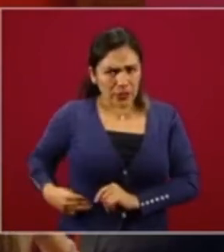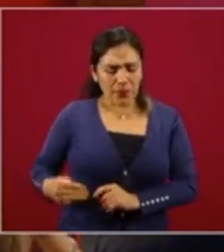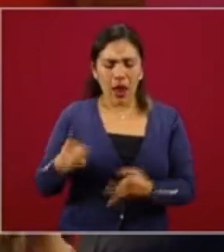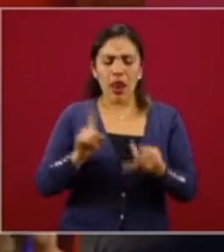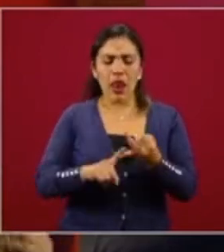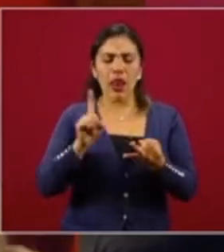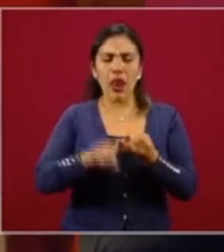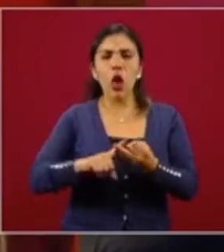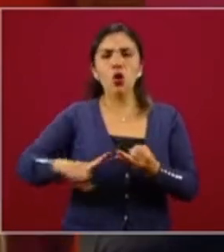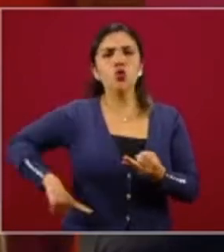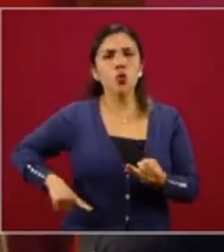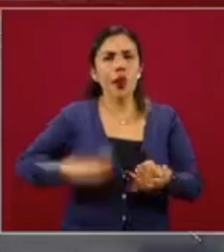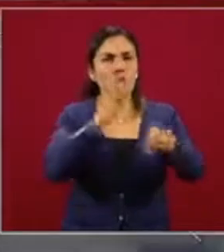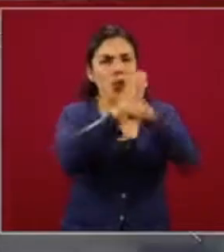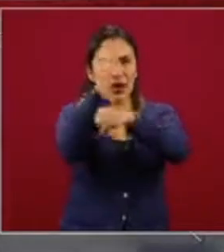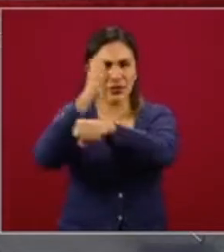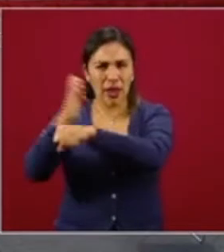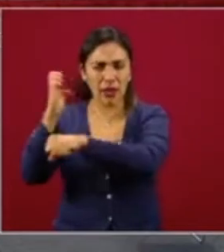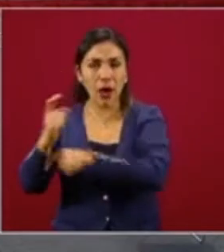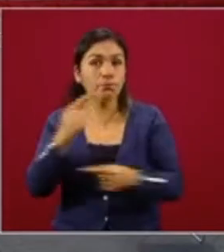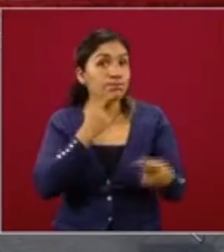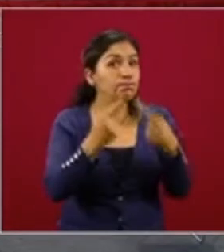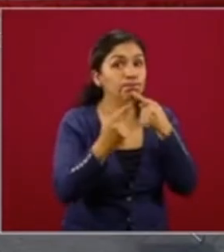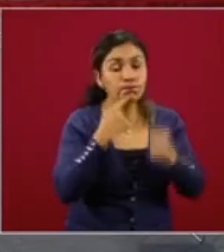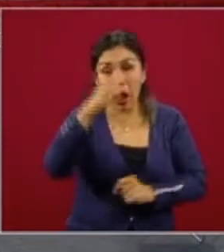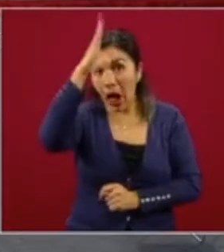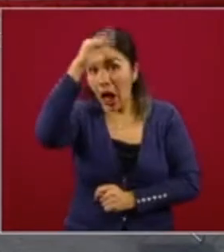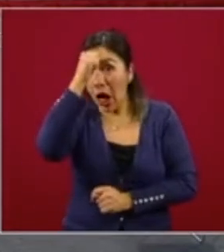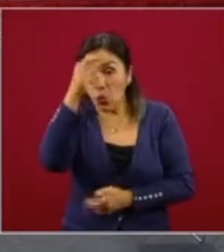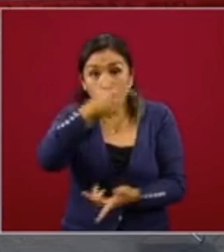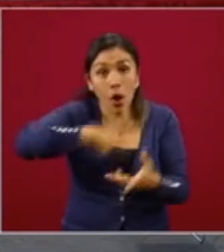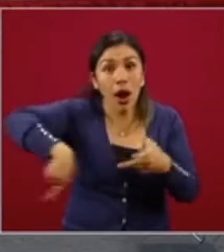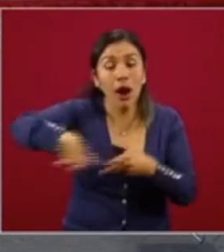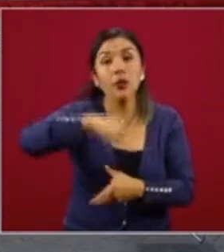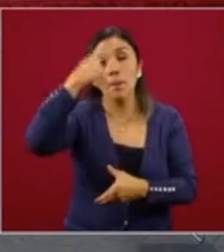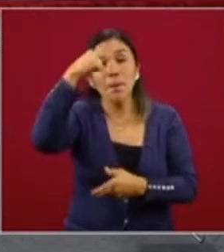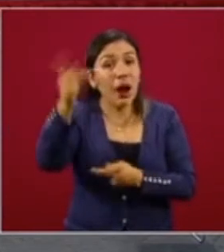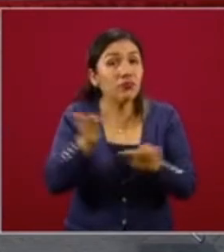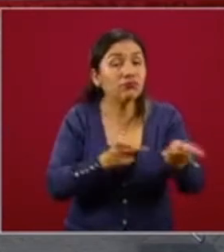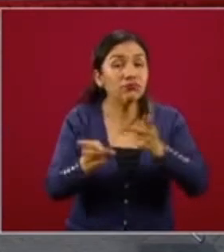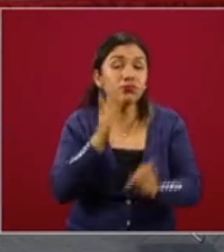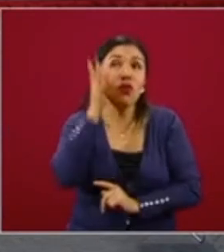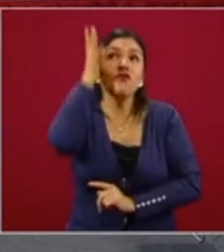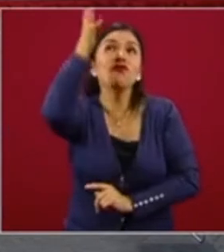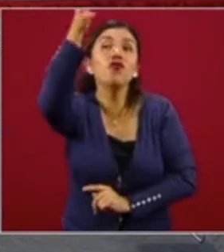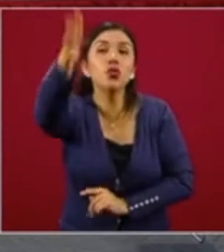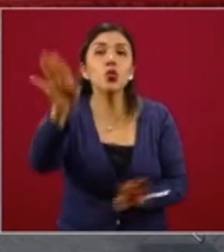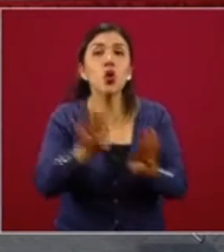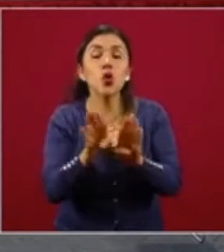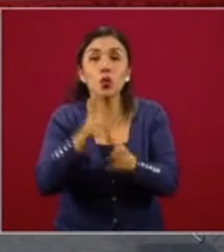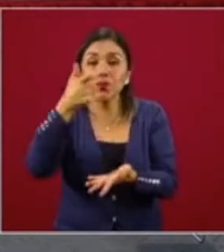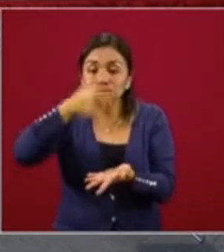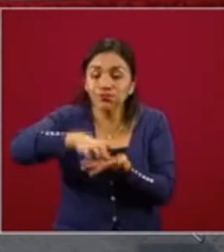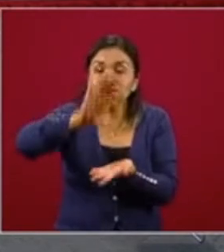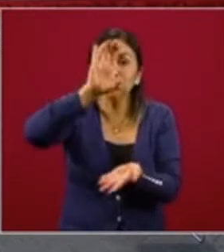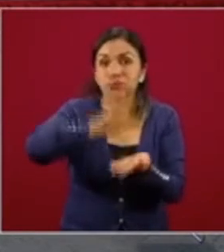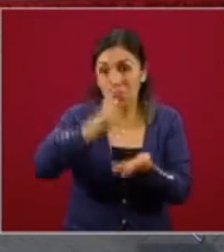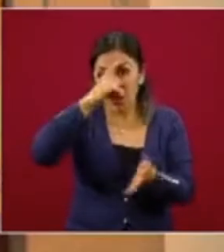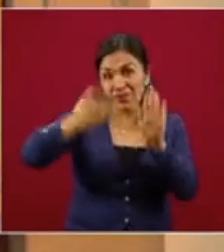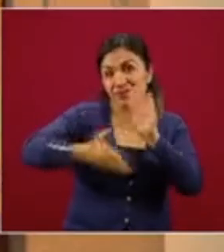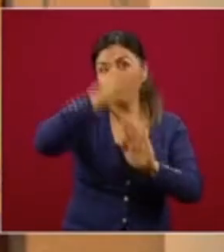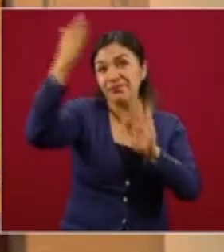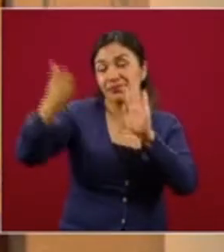cómo el gobierno, los gobiernos estatales, lo estamos poniendo de acuerdo para que la planeación a futuro de las inversiones en infraestructura